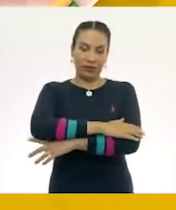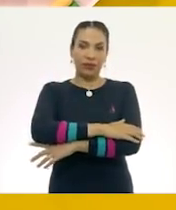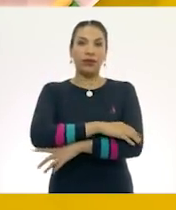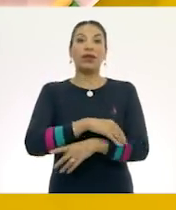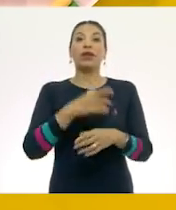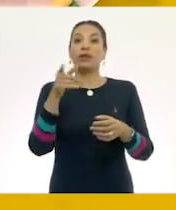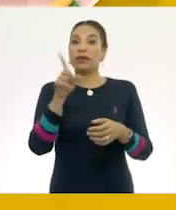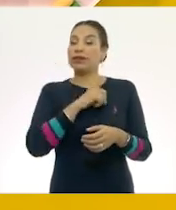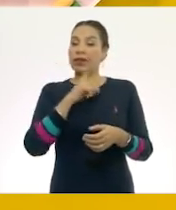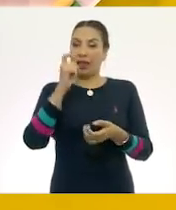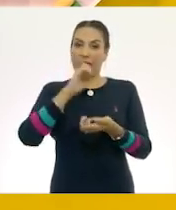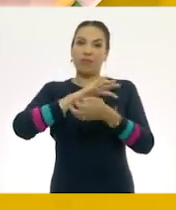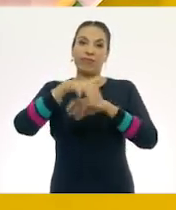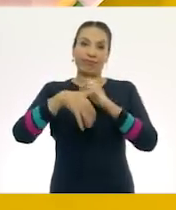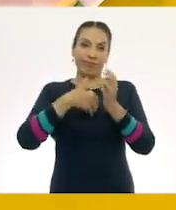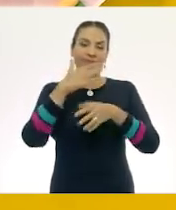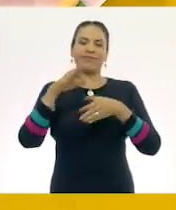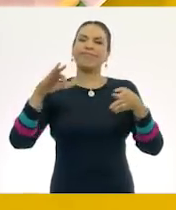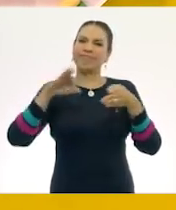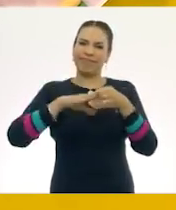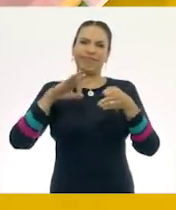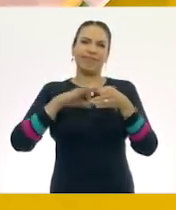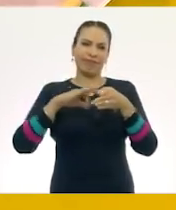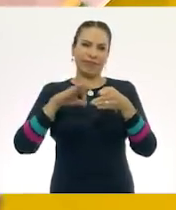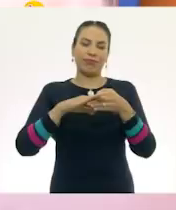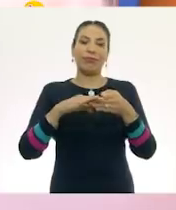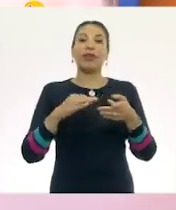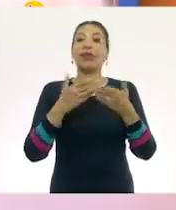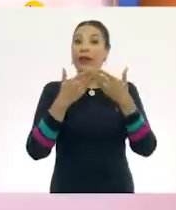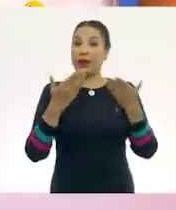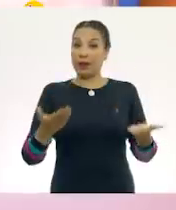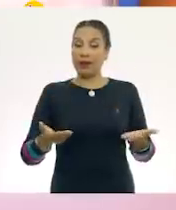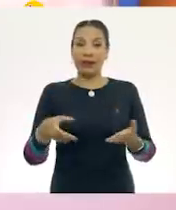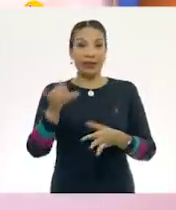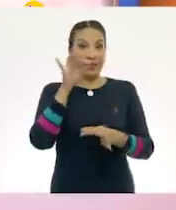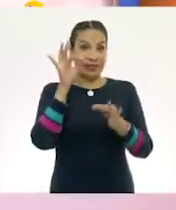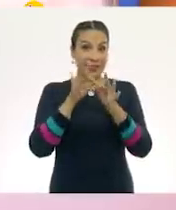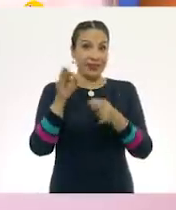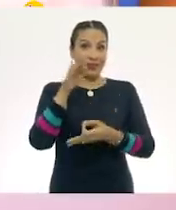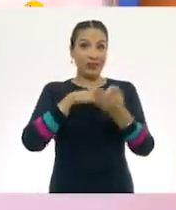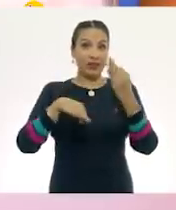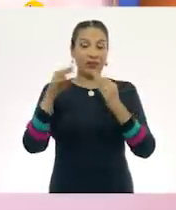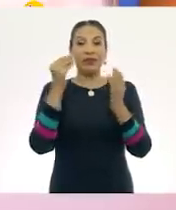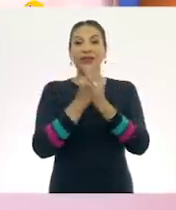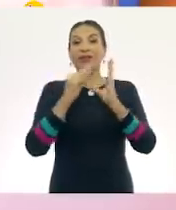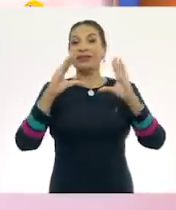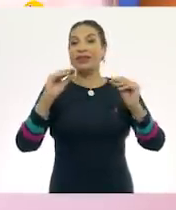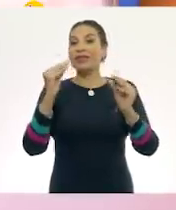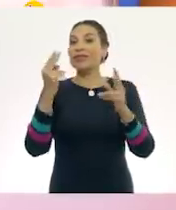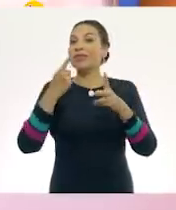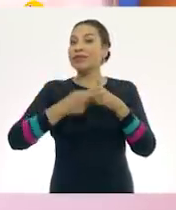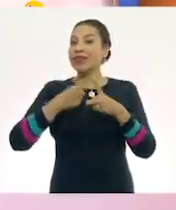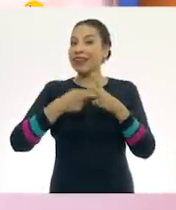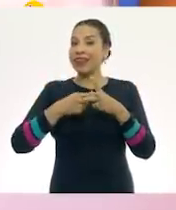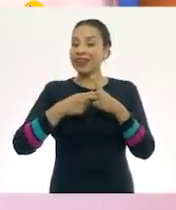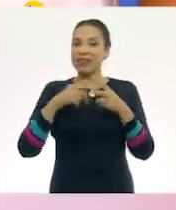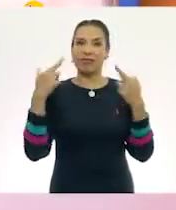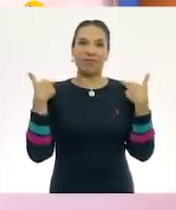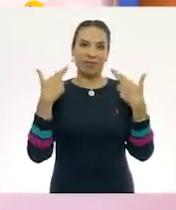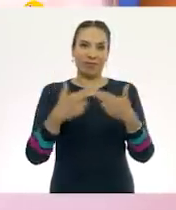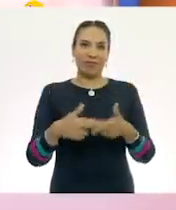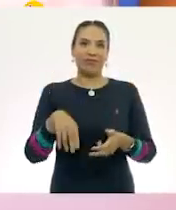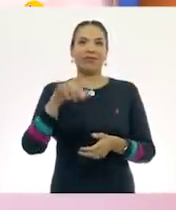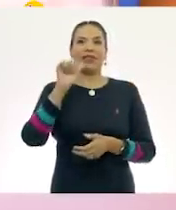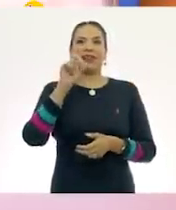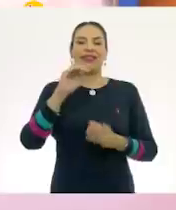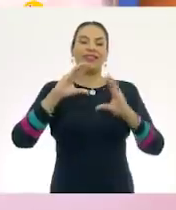Así que hay que lavarnos las manos constantemente. Ahora sí, ¿están listas y listos para la clase de matemáticas? Porque la maestra Angie